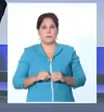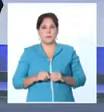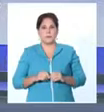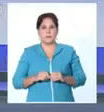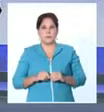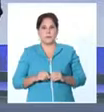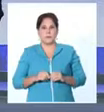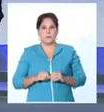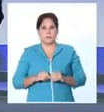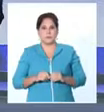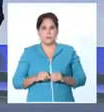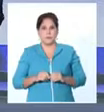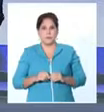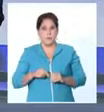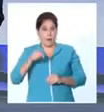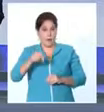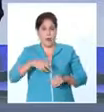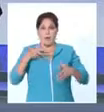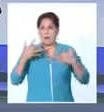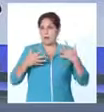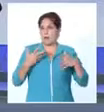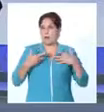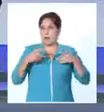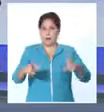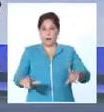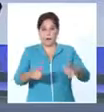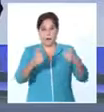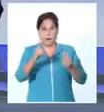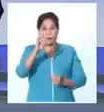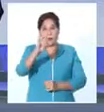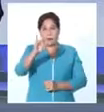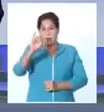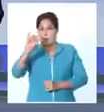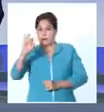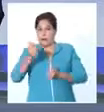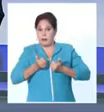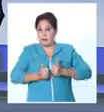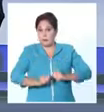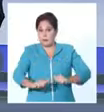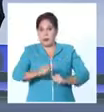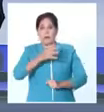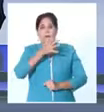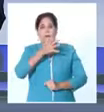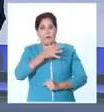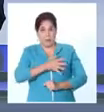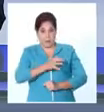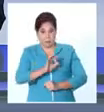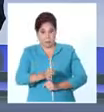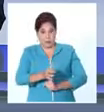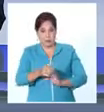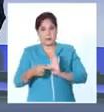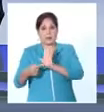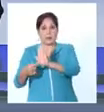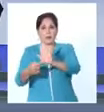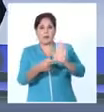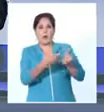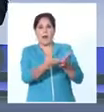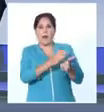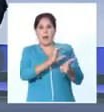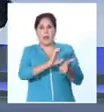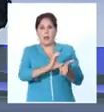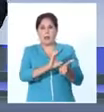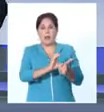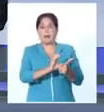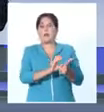En el contexto de las actividades por el aniversario 97 del natalicio de Fidel Castro Ruz, se presentó el libro Una deuda